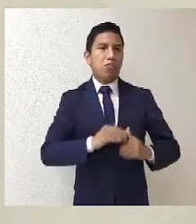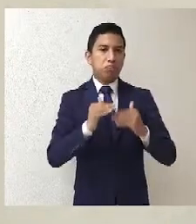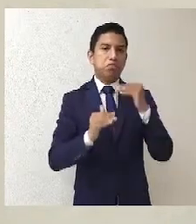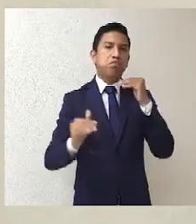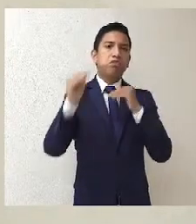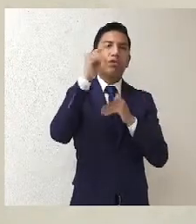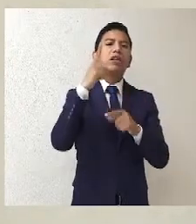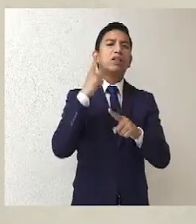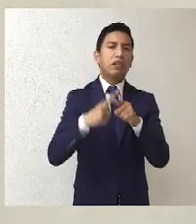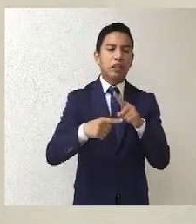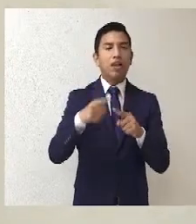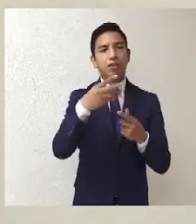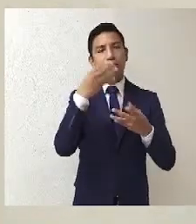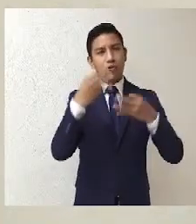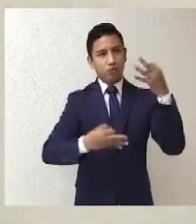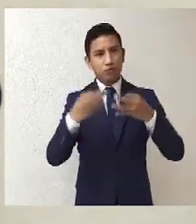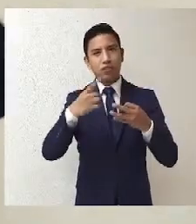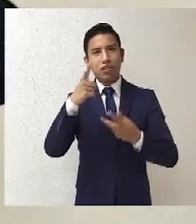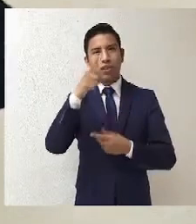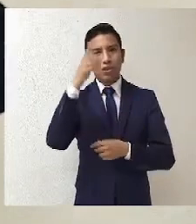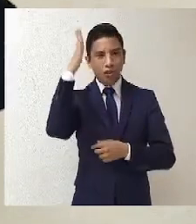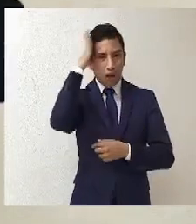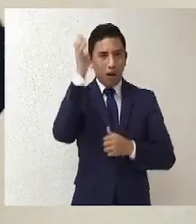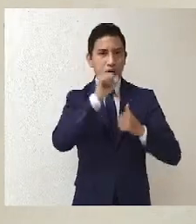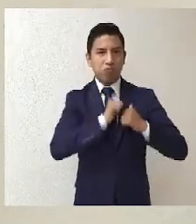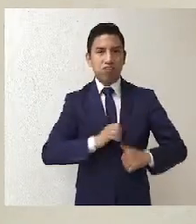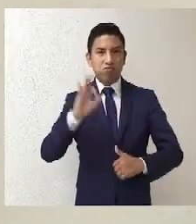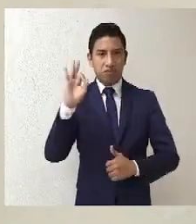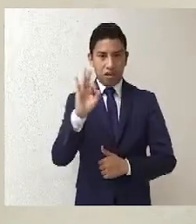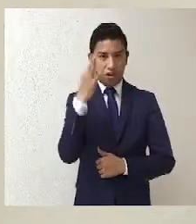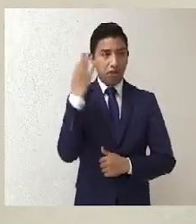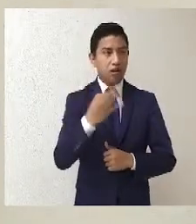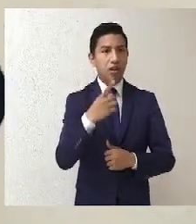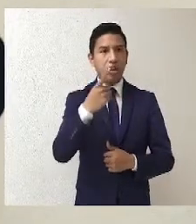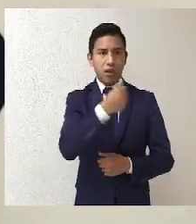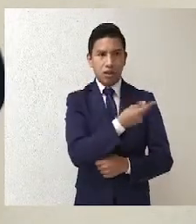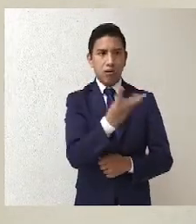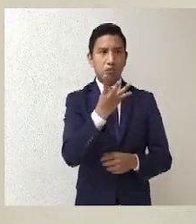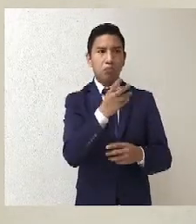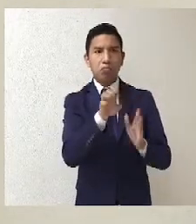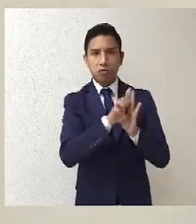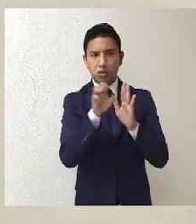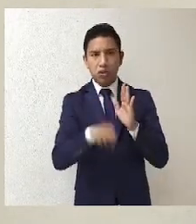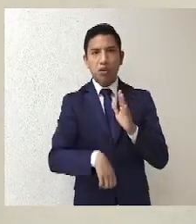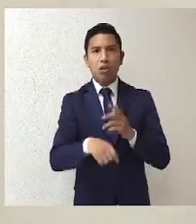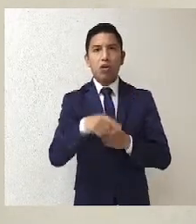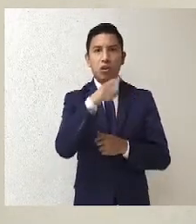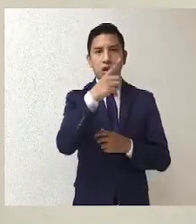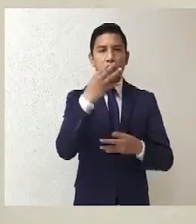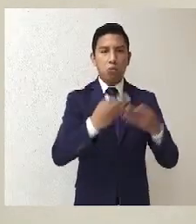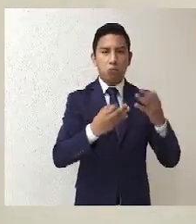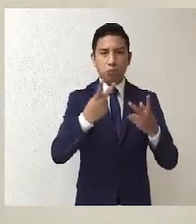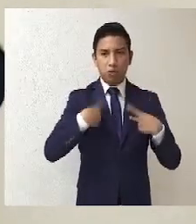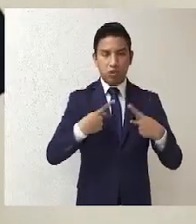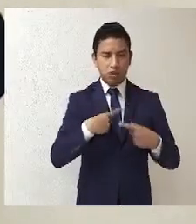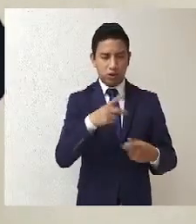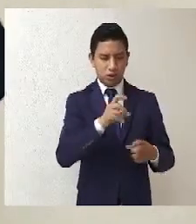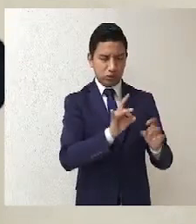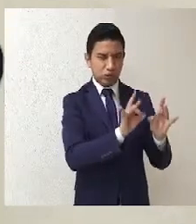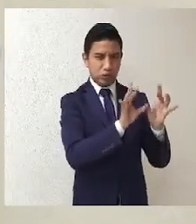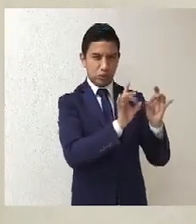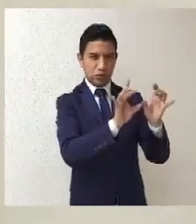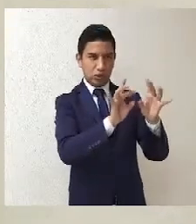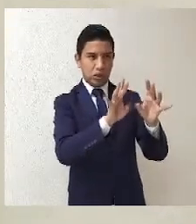es el Tribunal Electoral del Estado de Durango. Y ellos también cuentan con medios de impugnación, con juicio ciudadano y analizan las violaciones